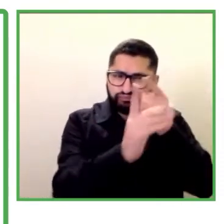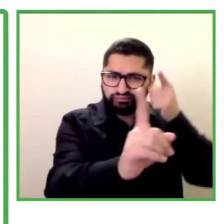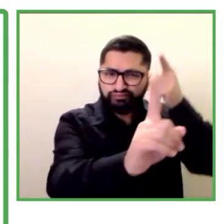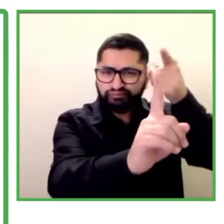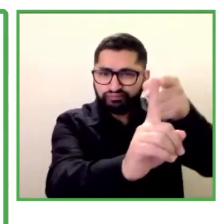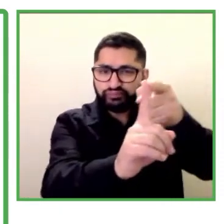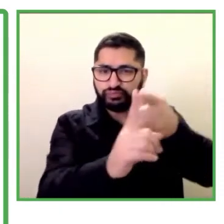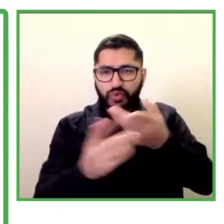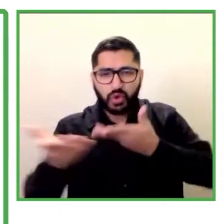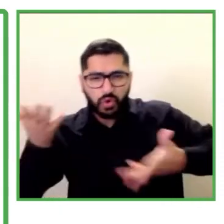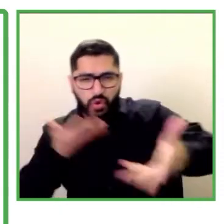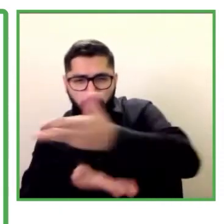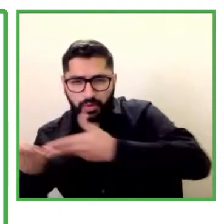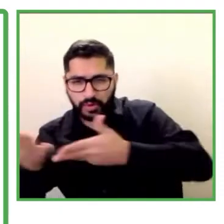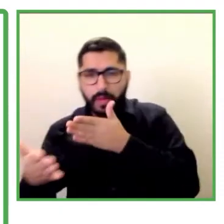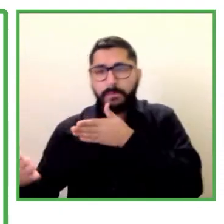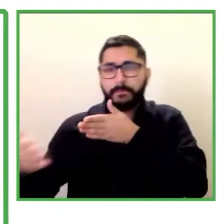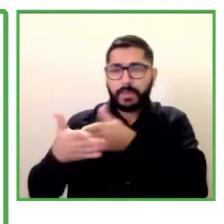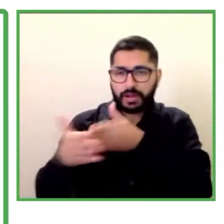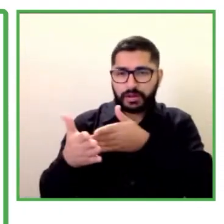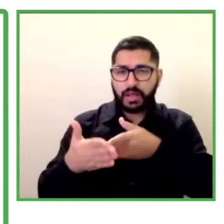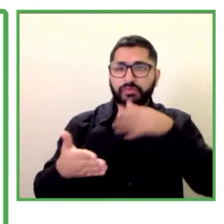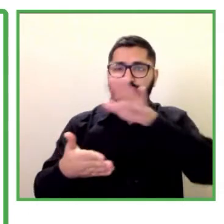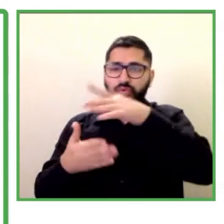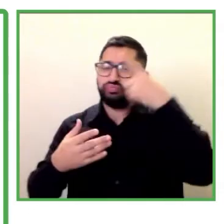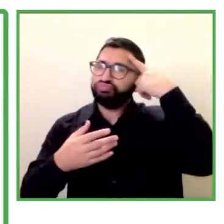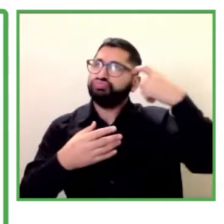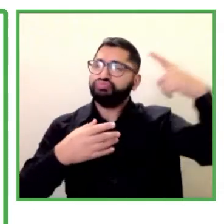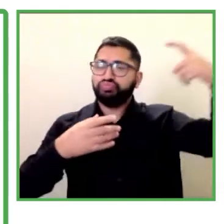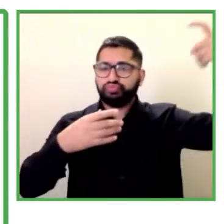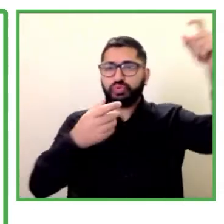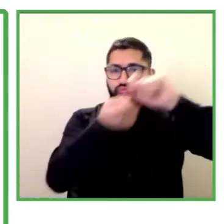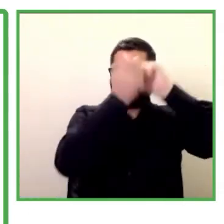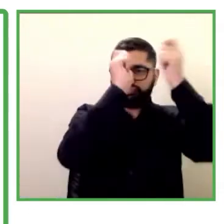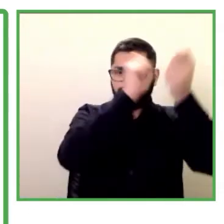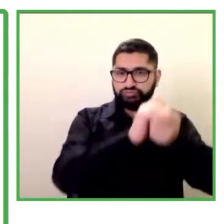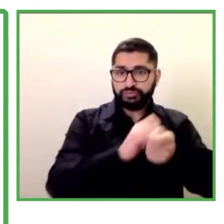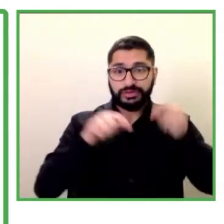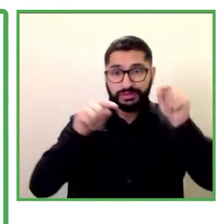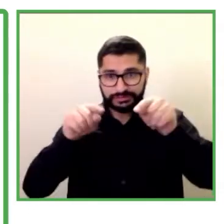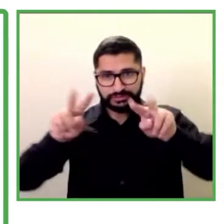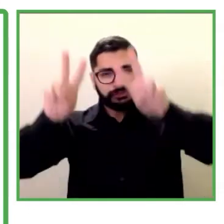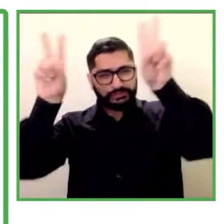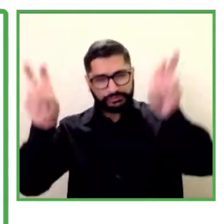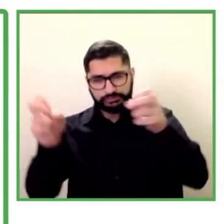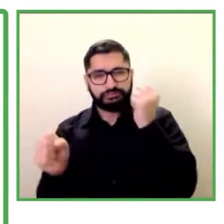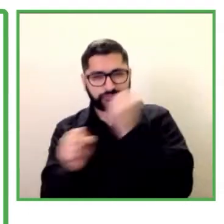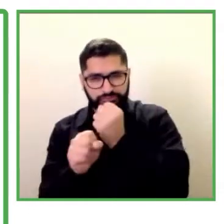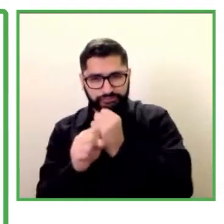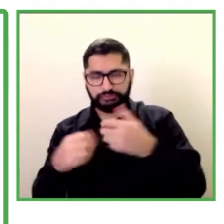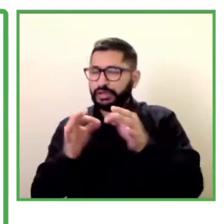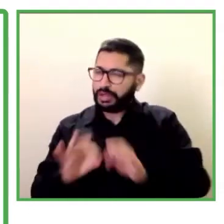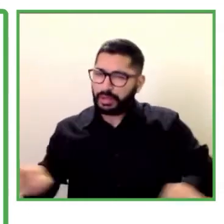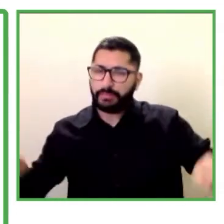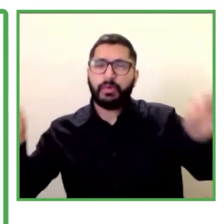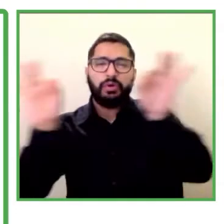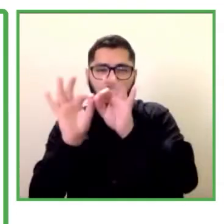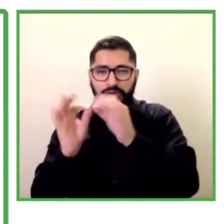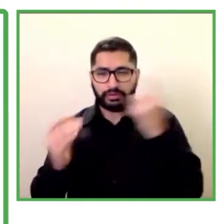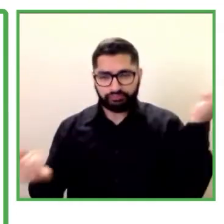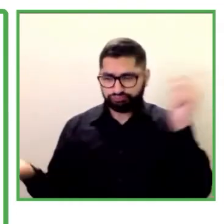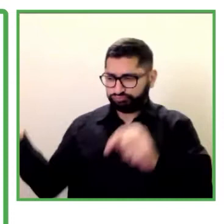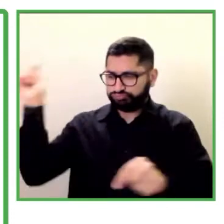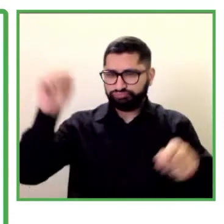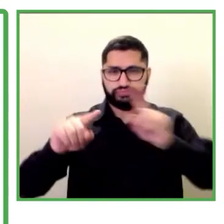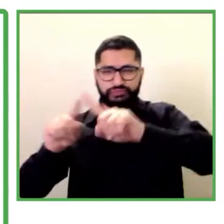sueños importantes este formato de trabajo en el que se involucran las empresas pone siempre como centro de las personas con discapacidad el